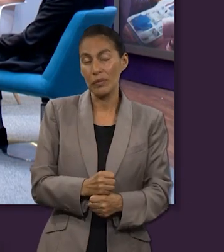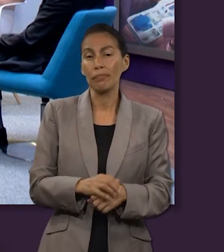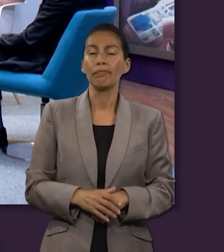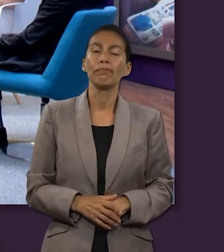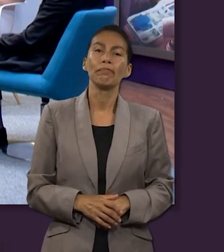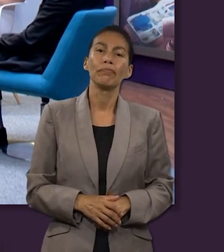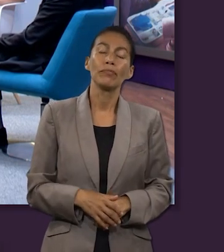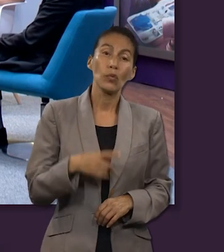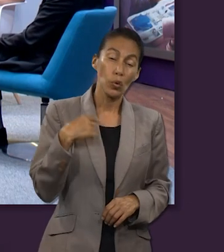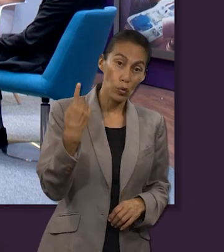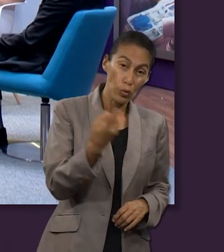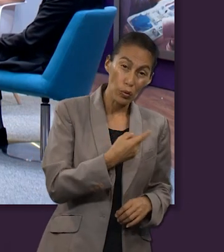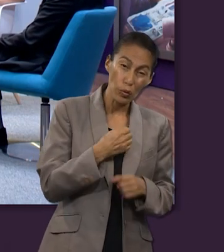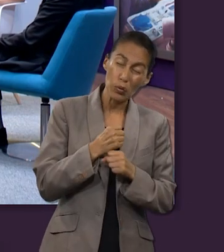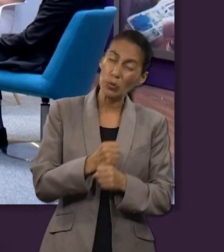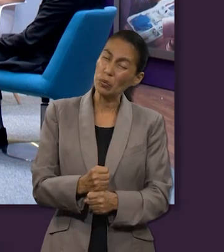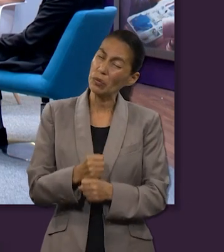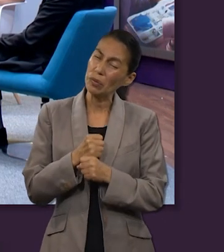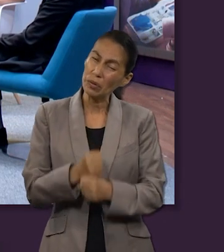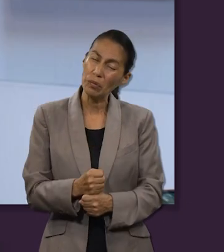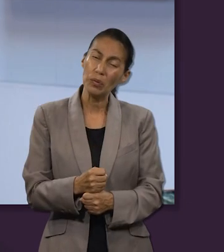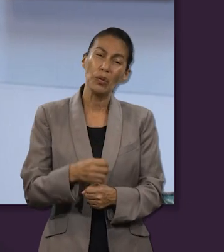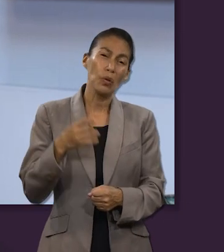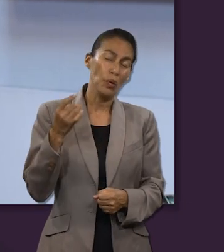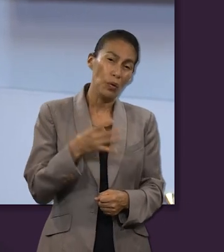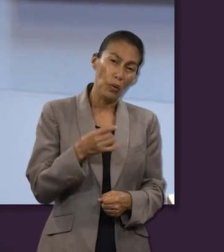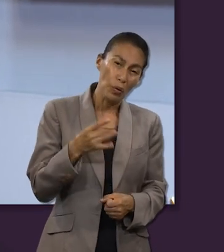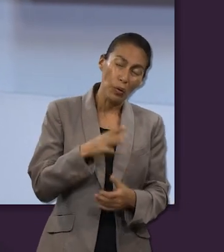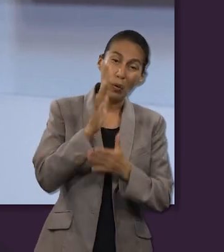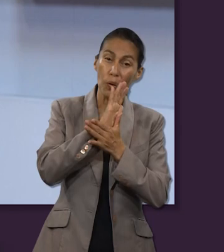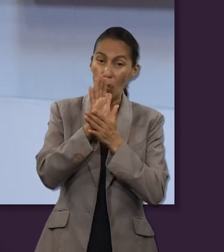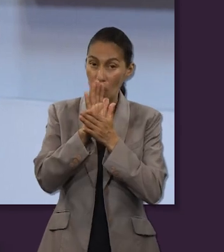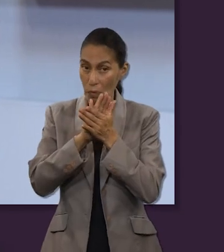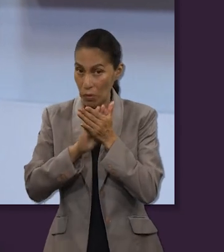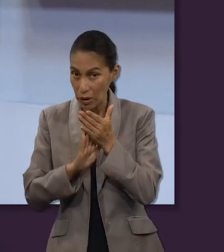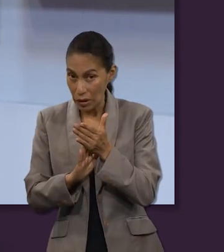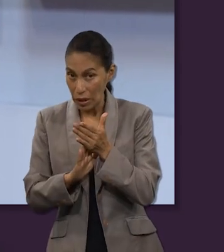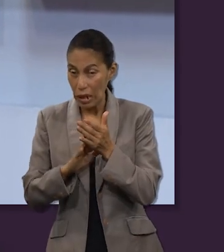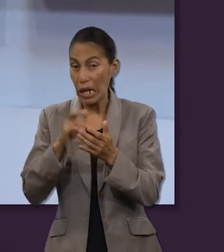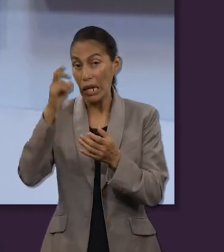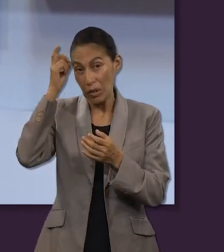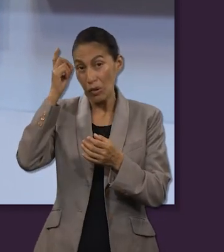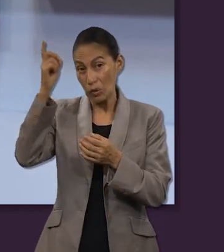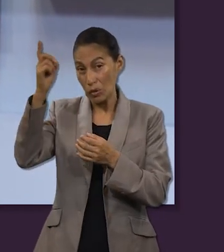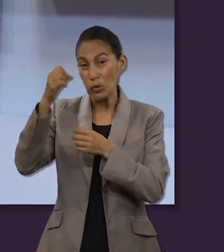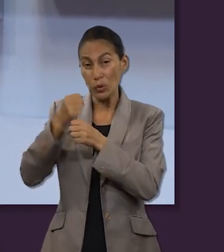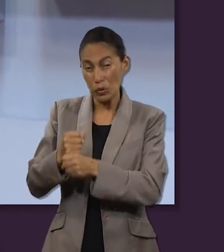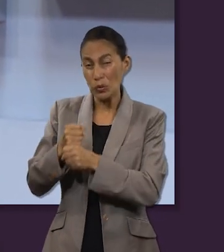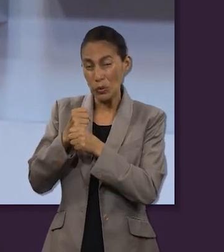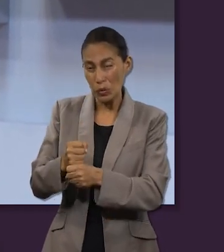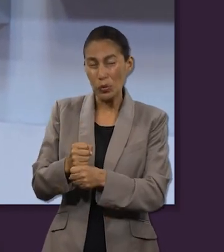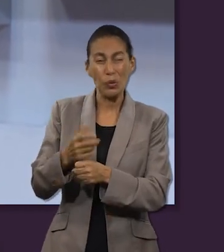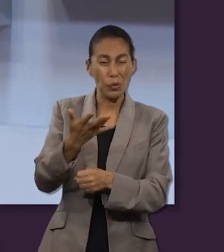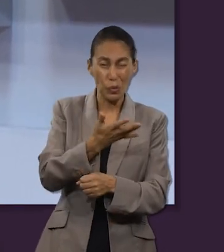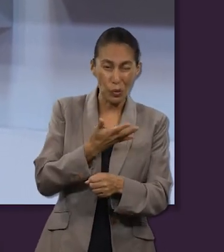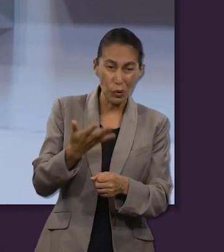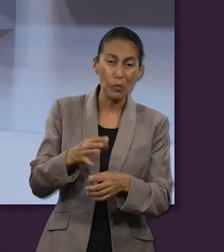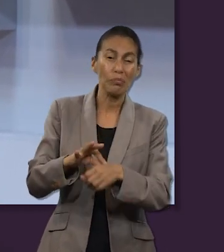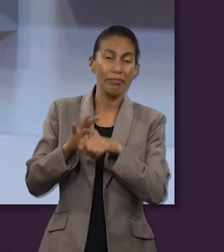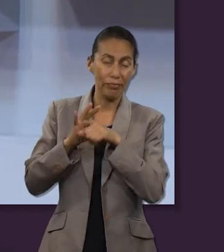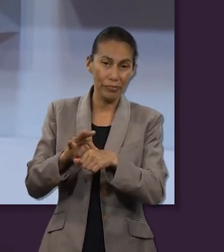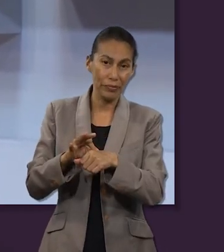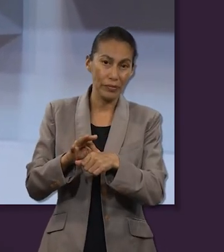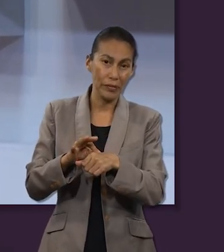sufrimiento por medio del dolor por medio del humildad Dios venció a